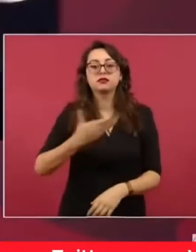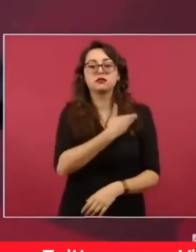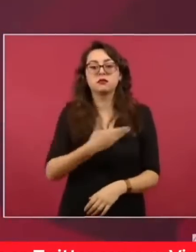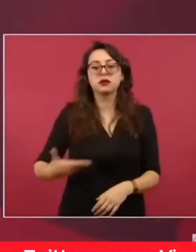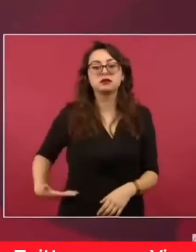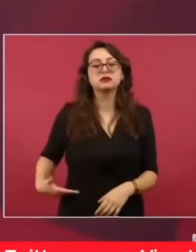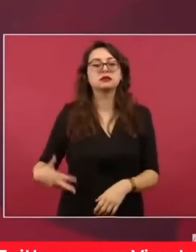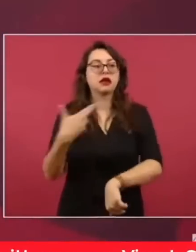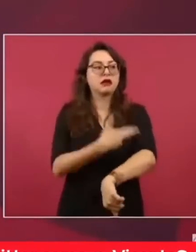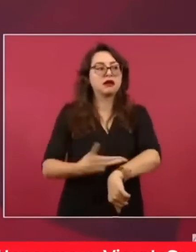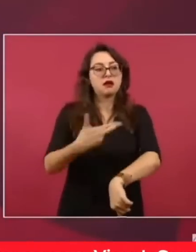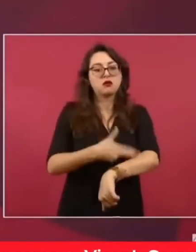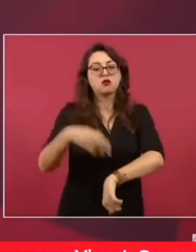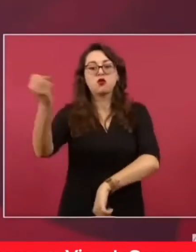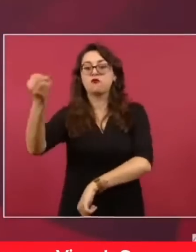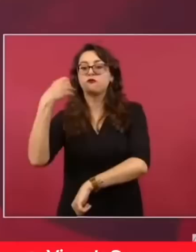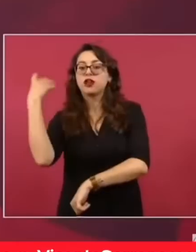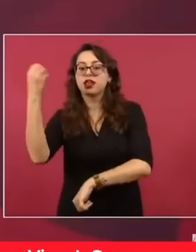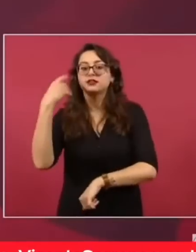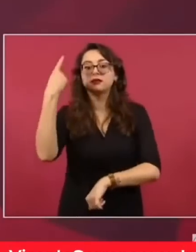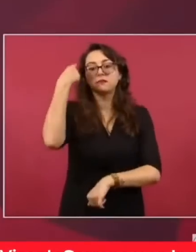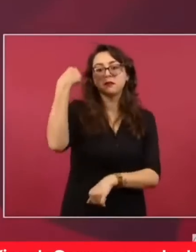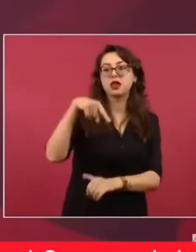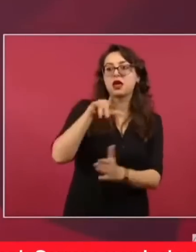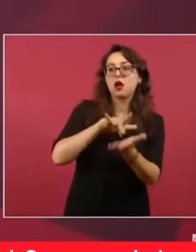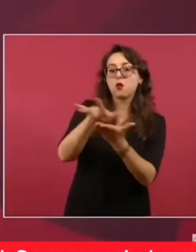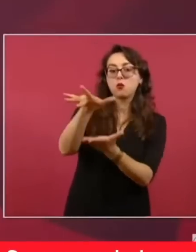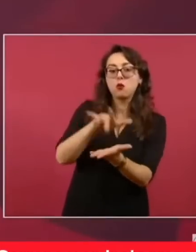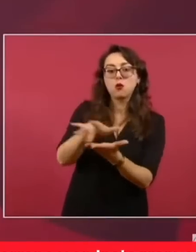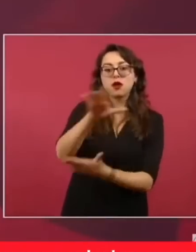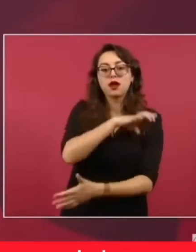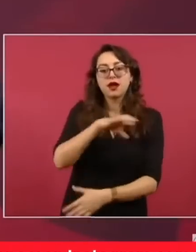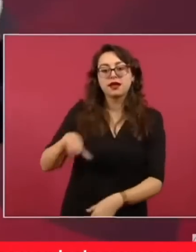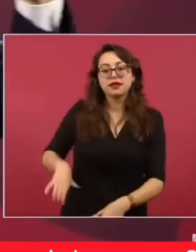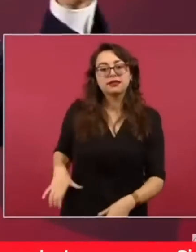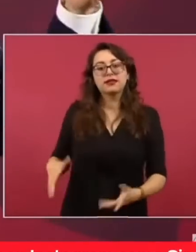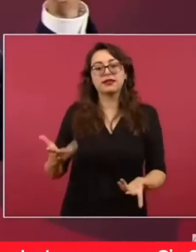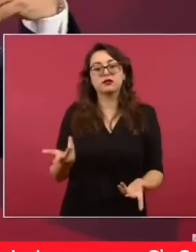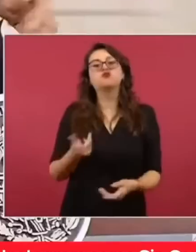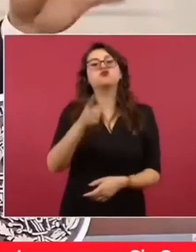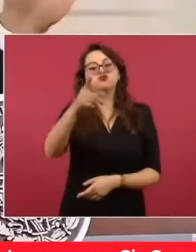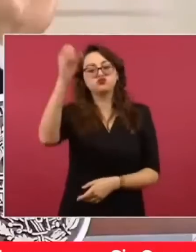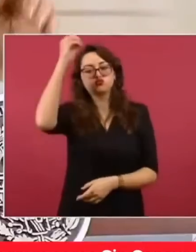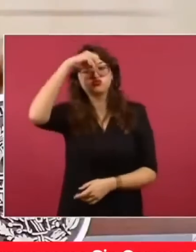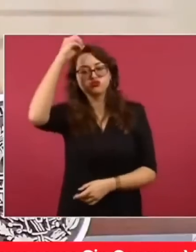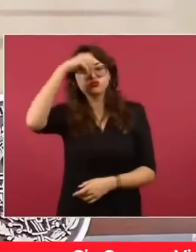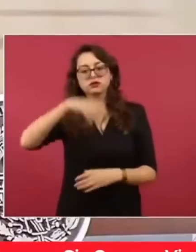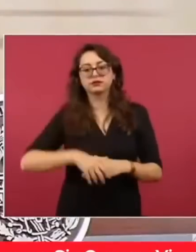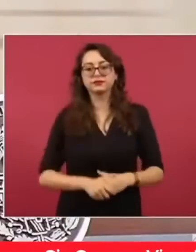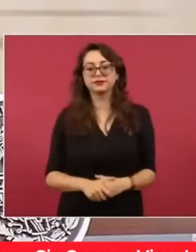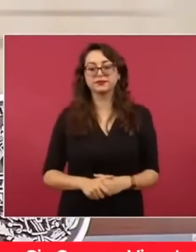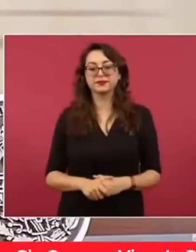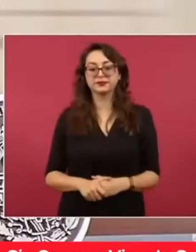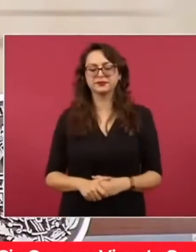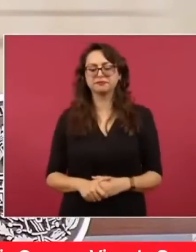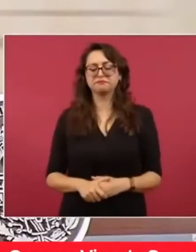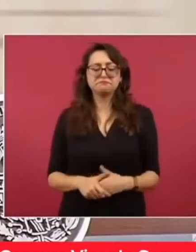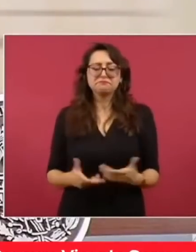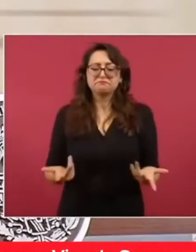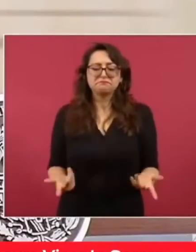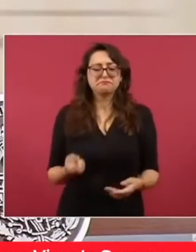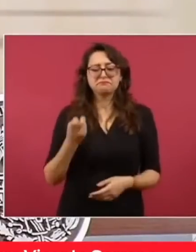procesos que ya se iniciaron, aunque